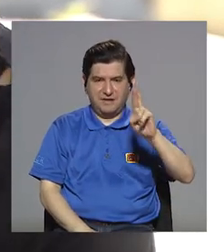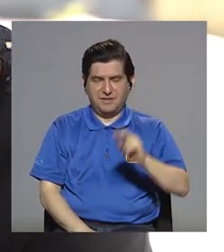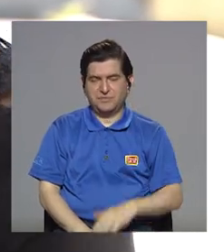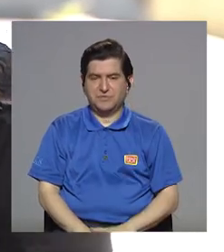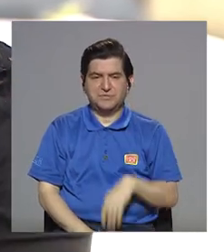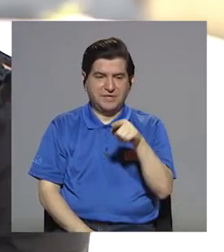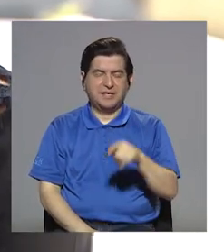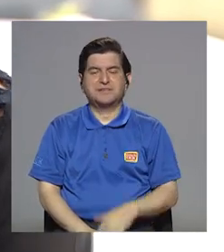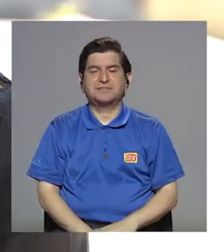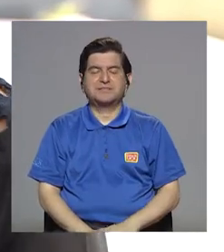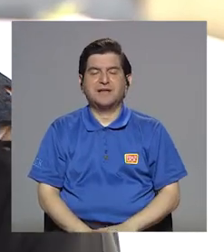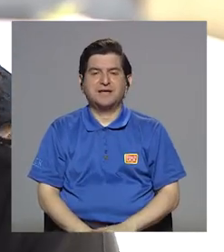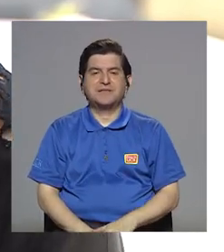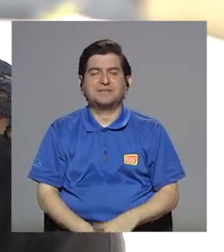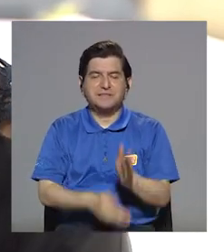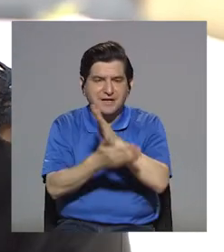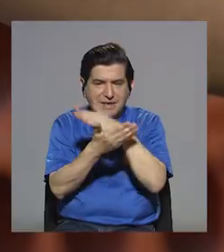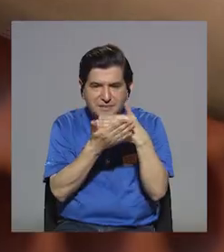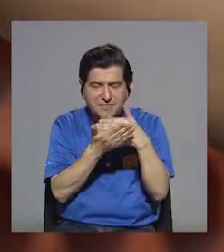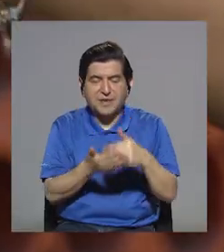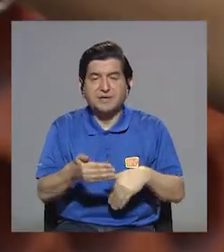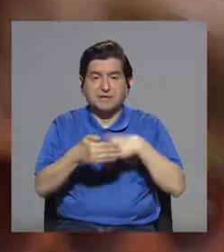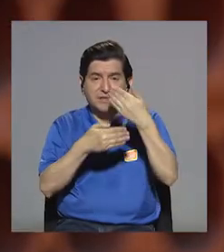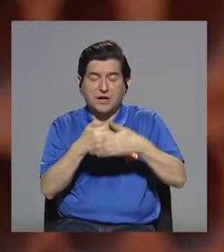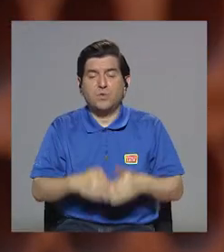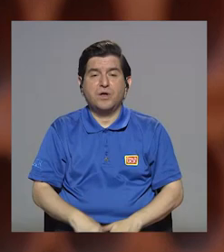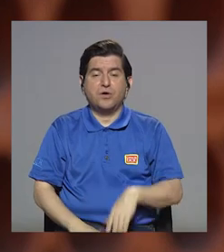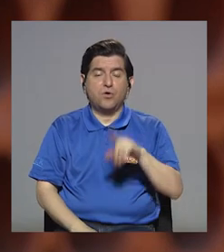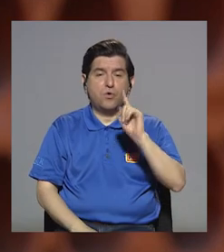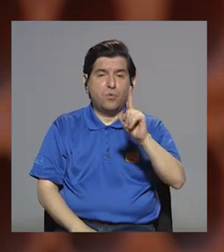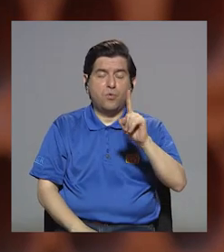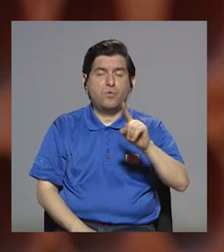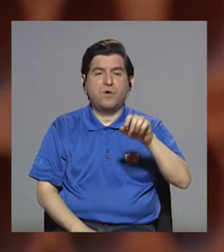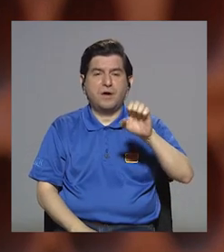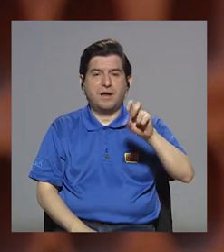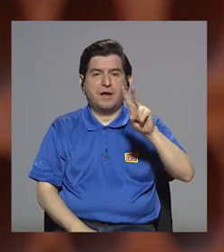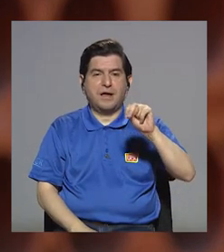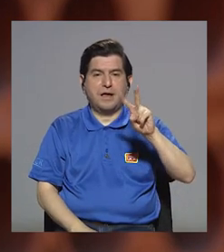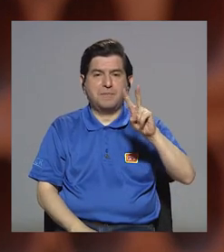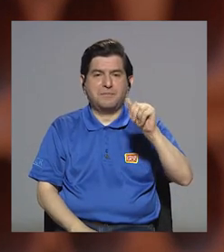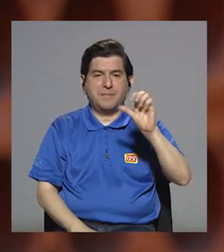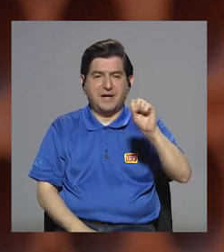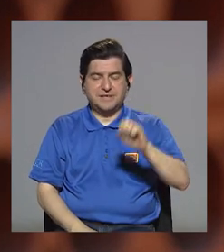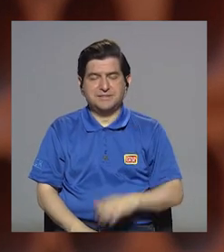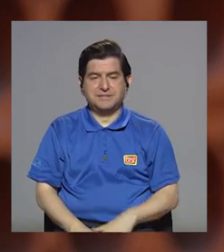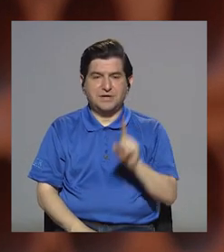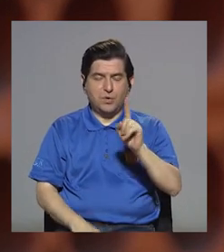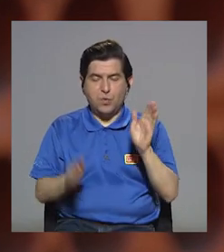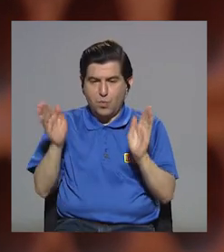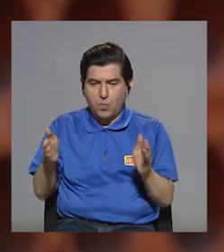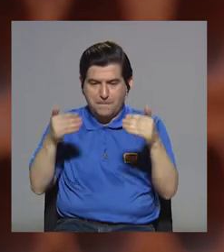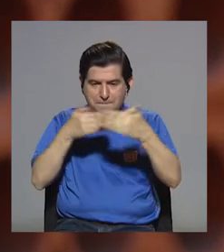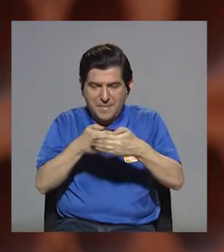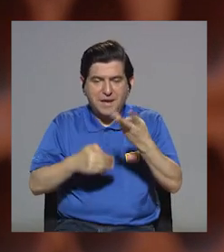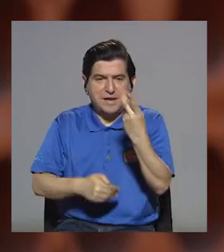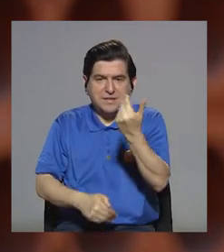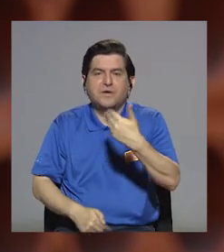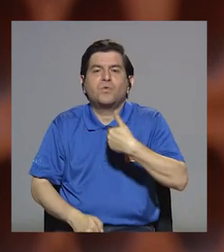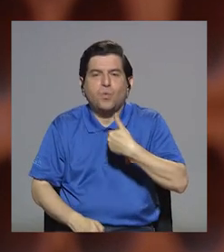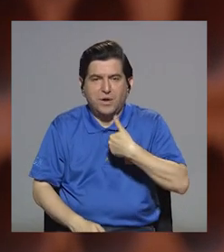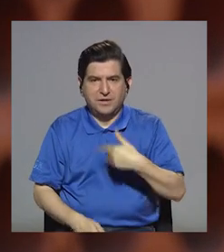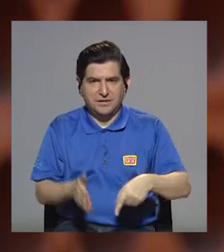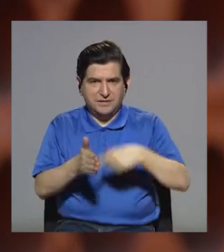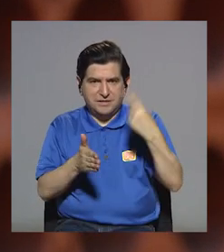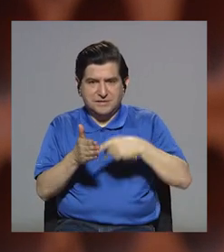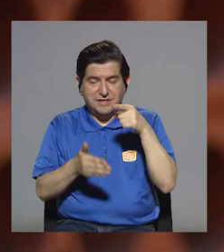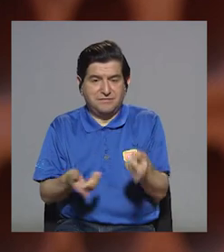Entonces, esta va a ser la porción, ok. Luego, las porciones por envase es, por ejemplo, este paquete de snacks, cuántas porciones tienen.